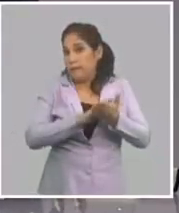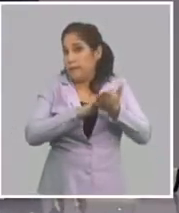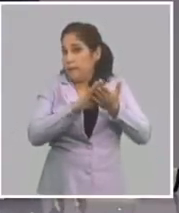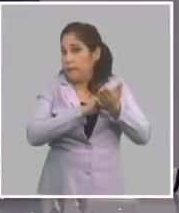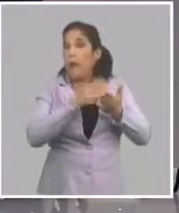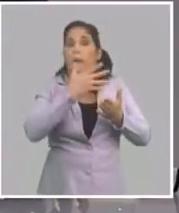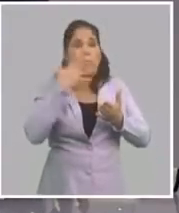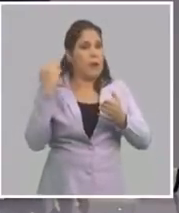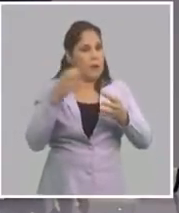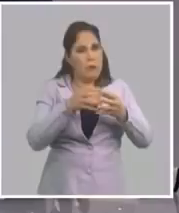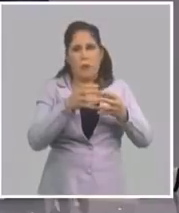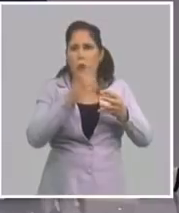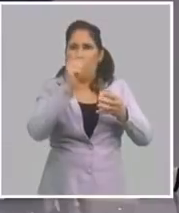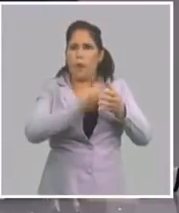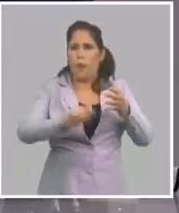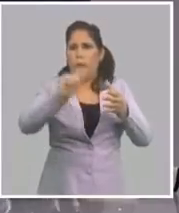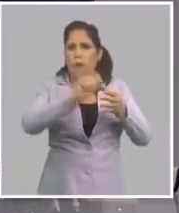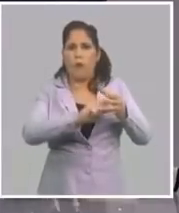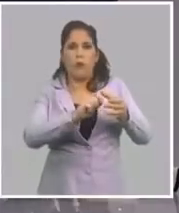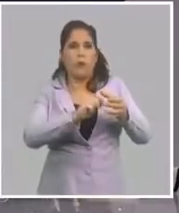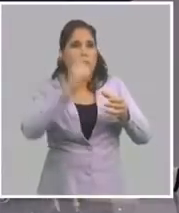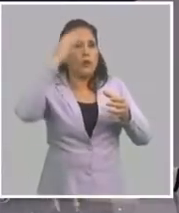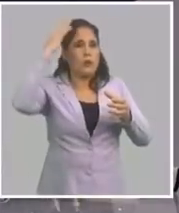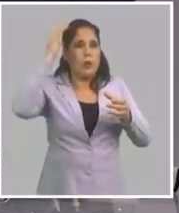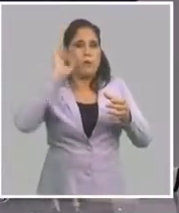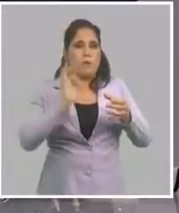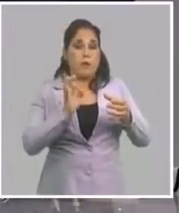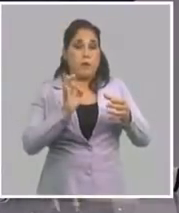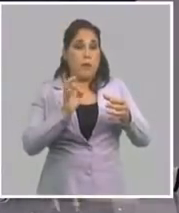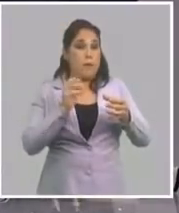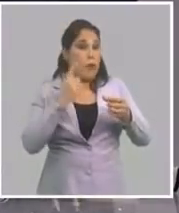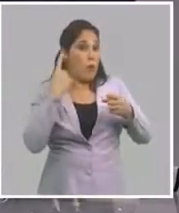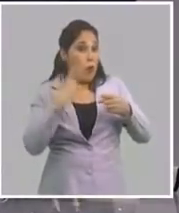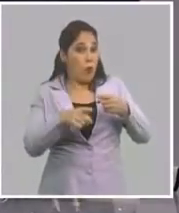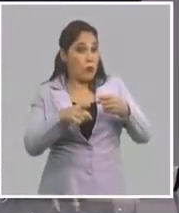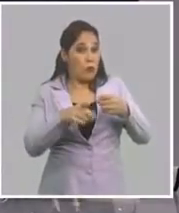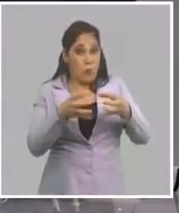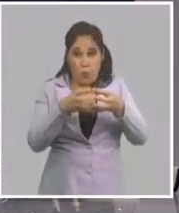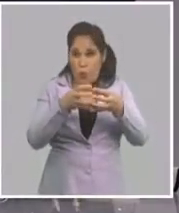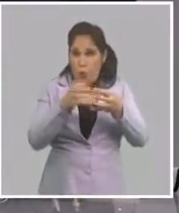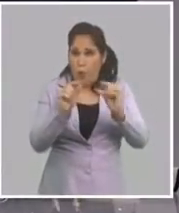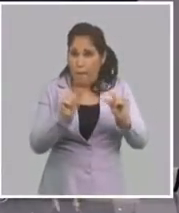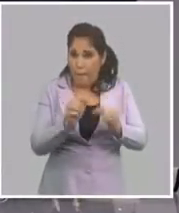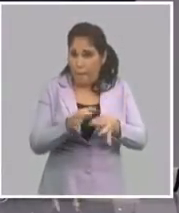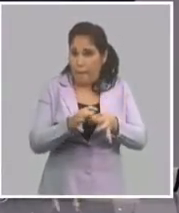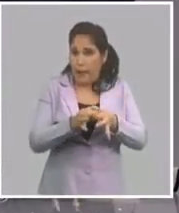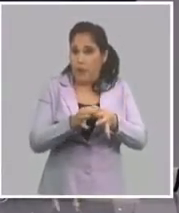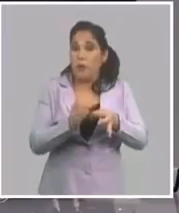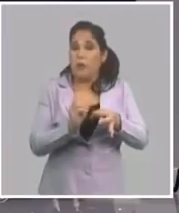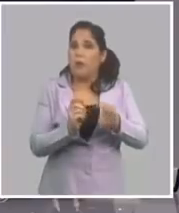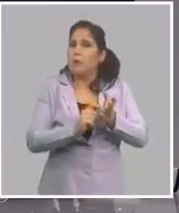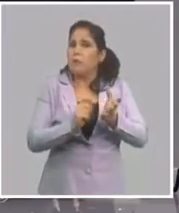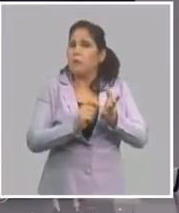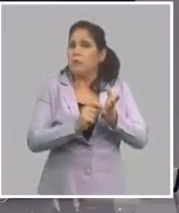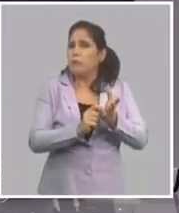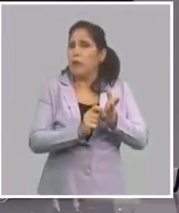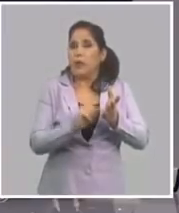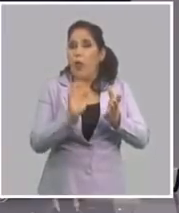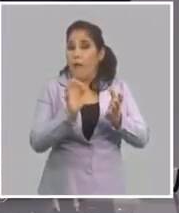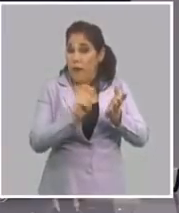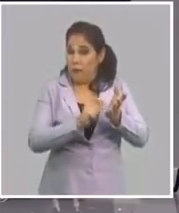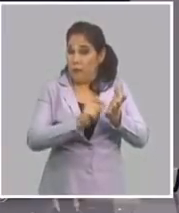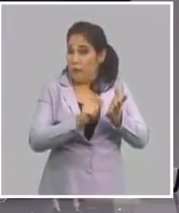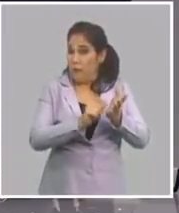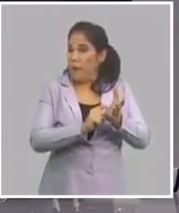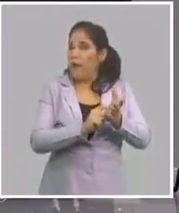votos ahí en ese grupo también. Y se supone que en ese tercio de los electores inscritos en partidos, los que no están